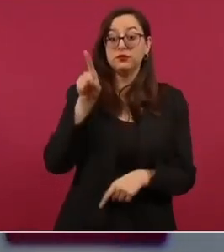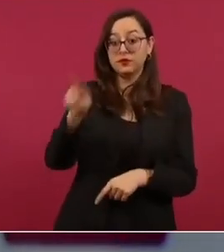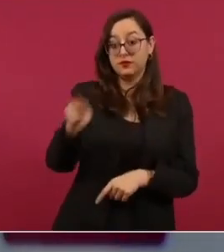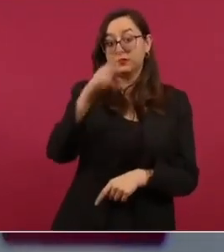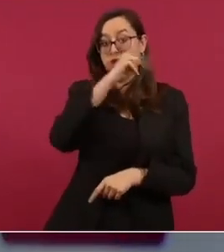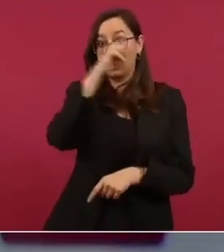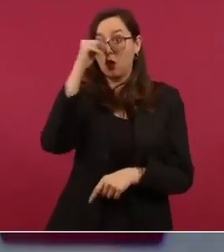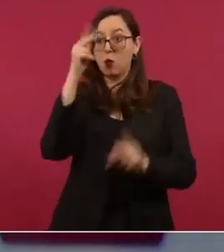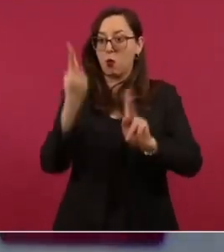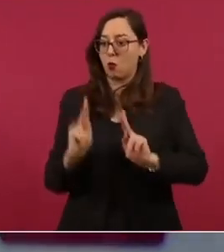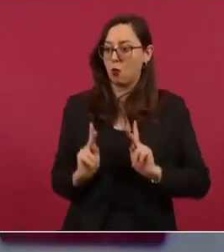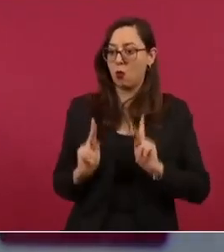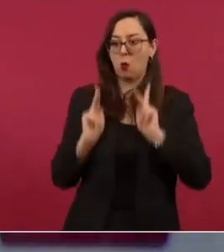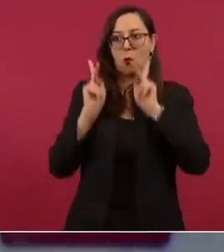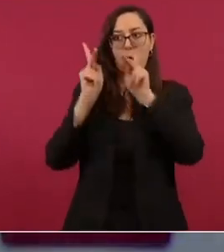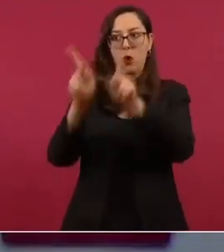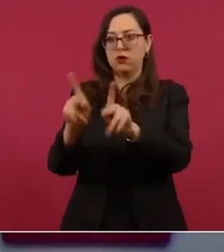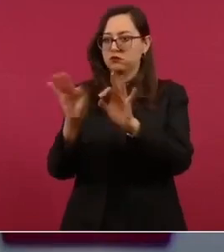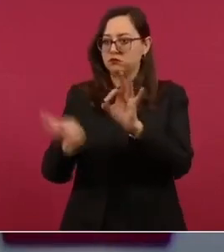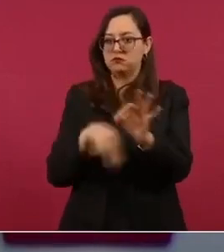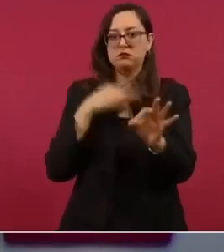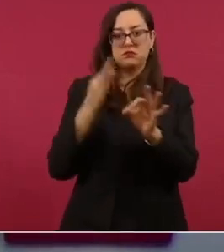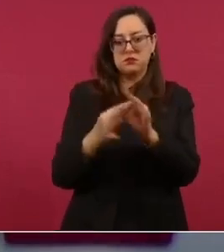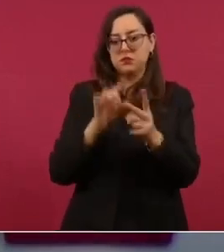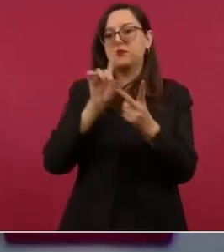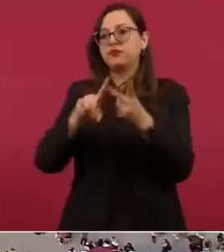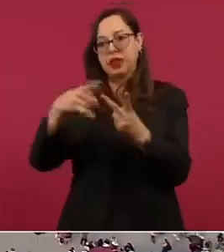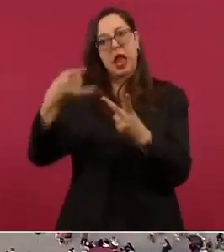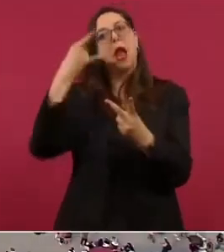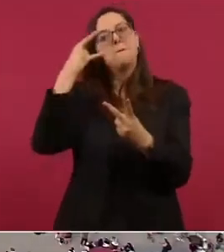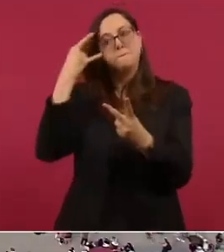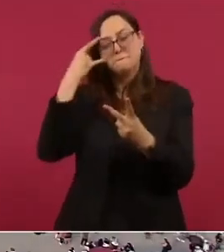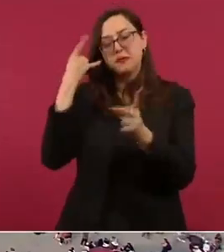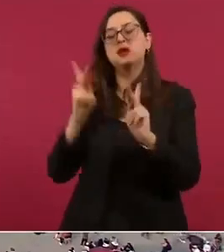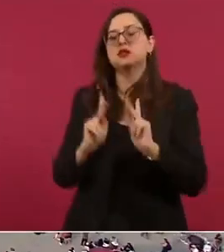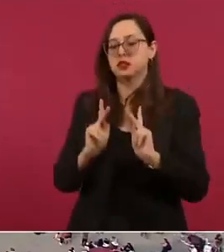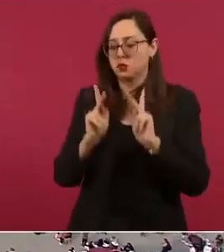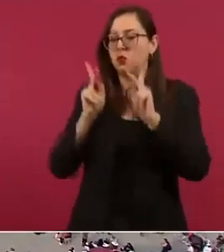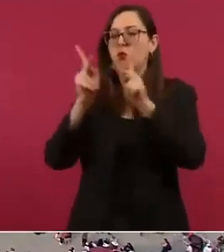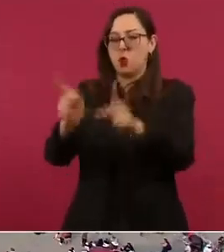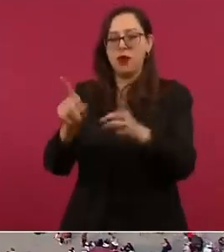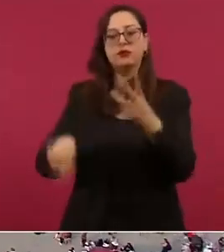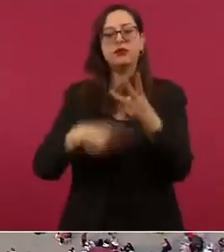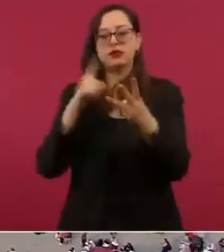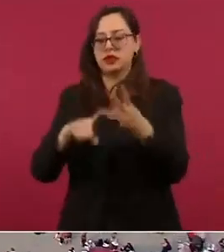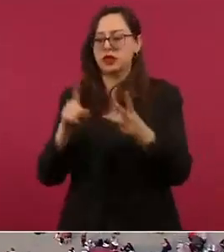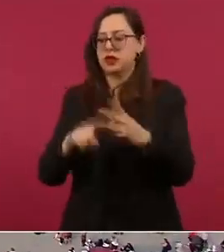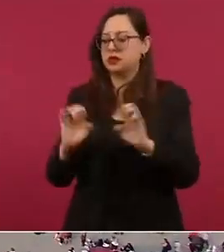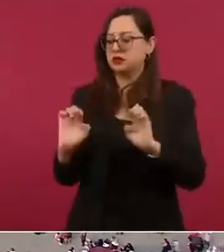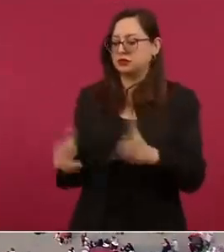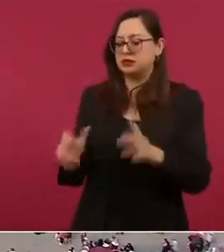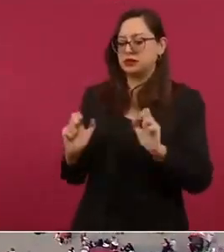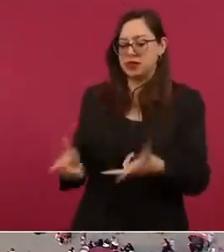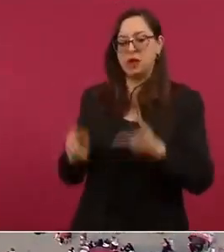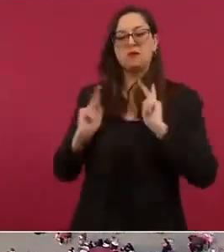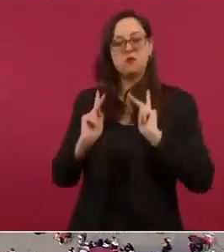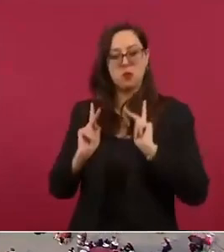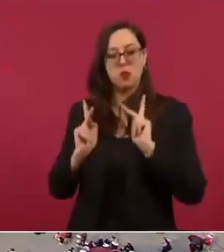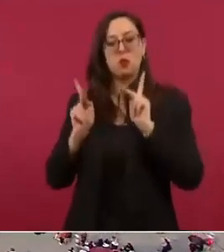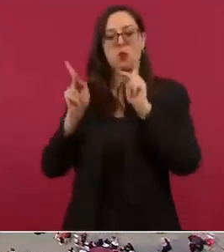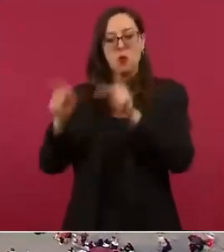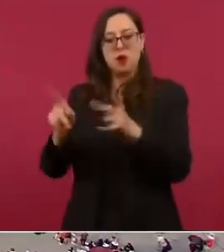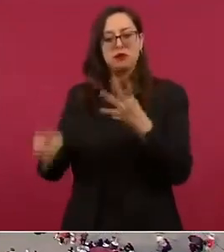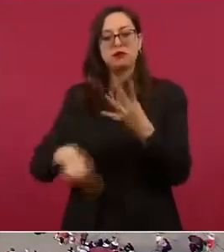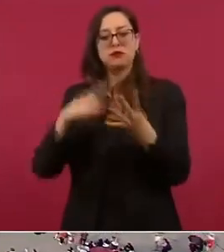Nayarit y La Guada en Campeche la Concordia en Chiapas Quintingaraus